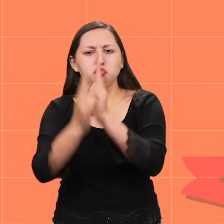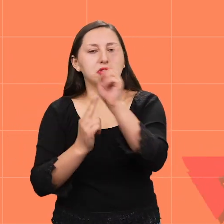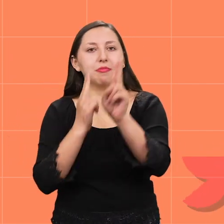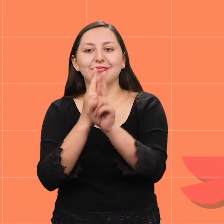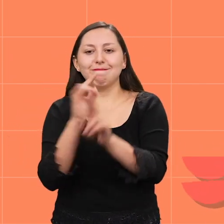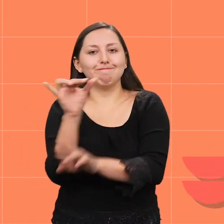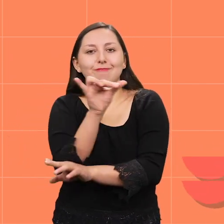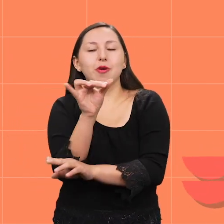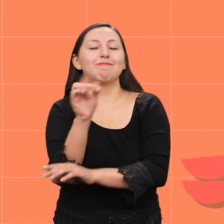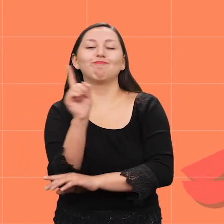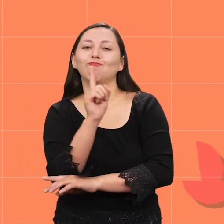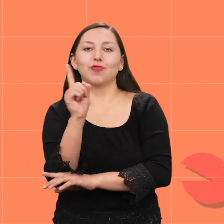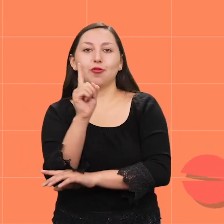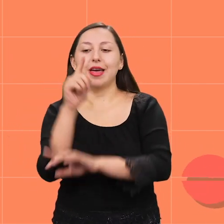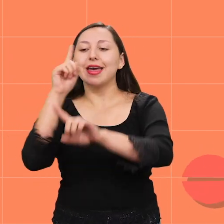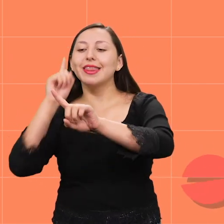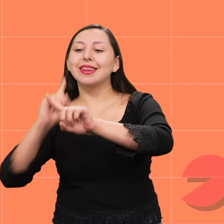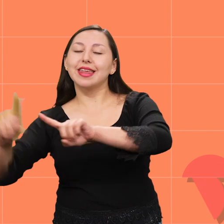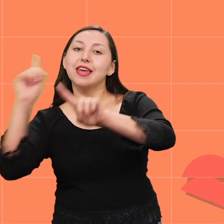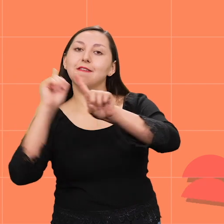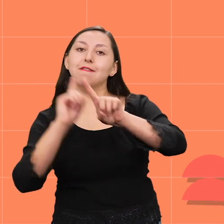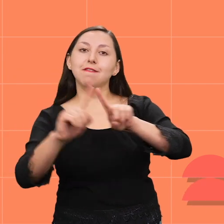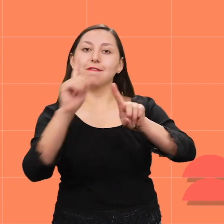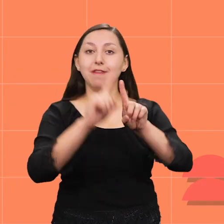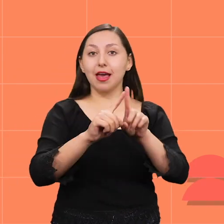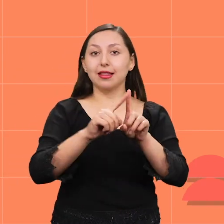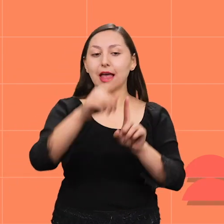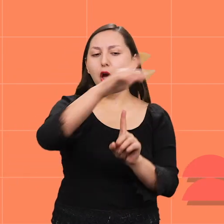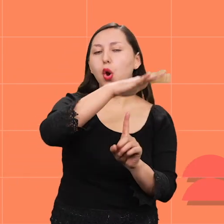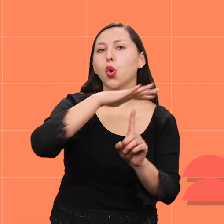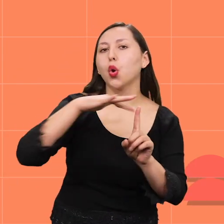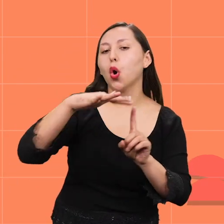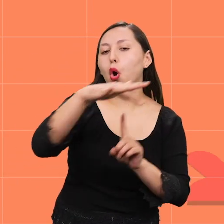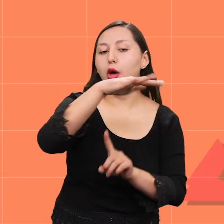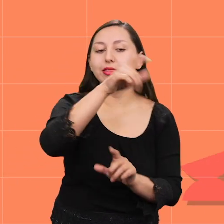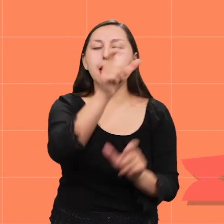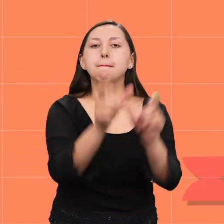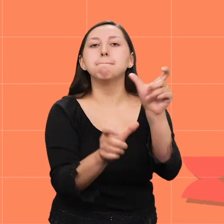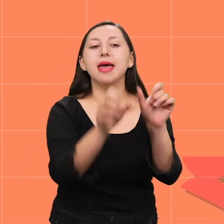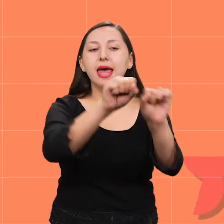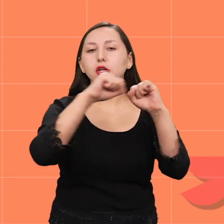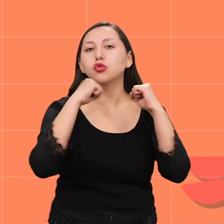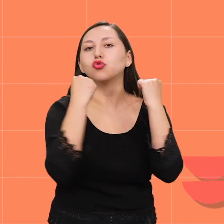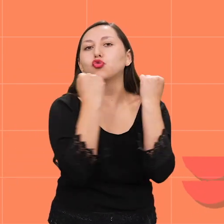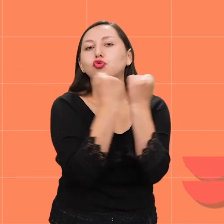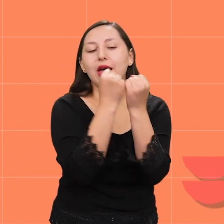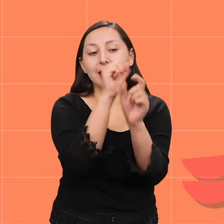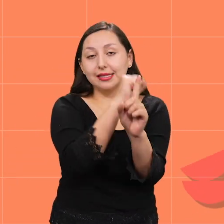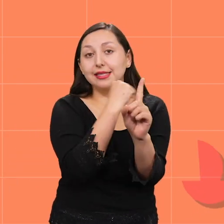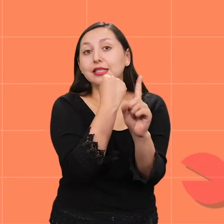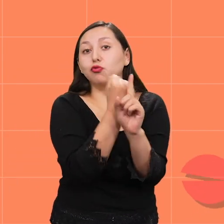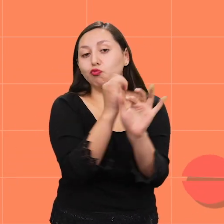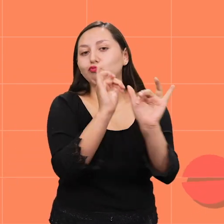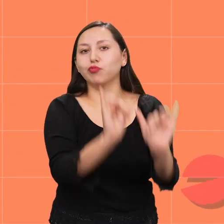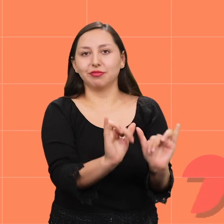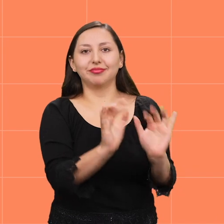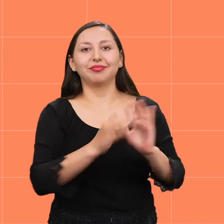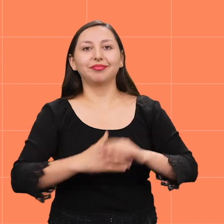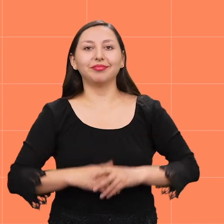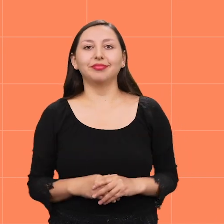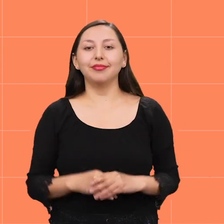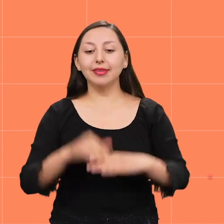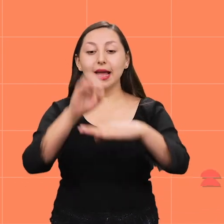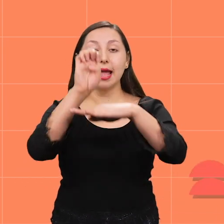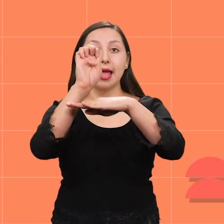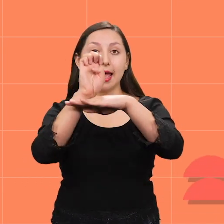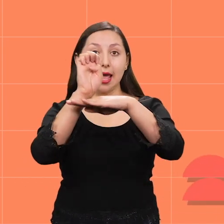mundo porque está relacionada al contexto de sus habitantes. Por eso la lengua de señas ecuatoriana